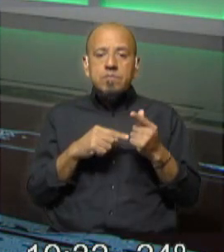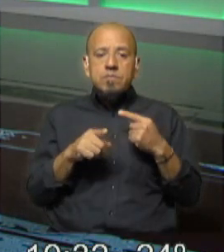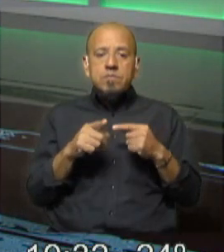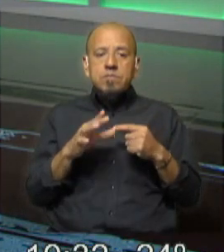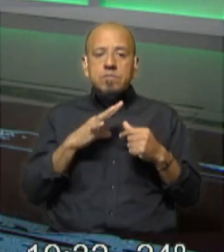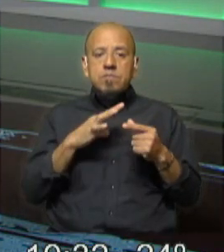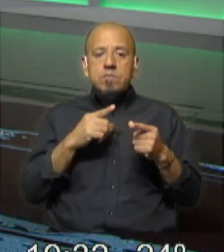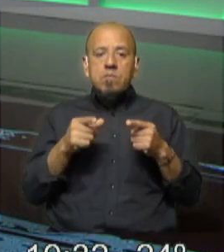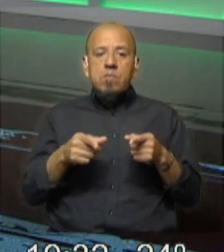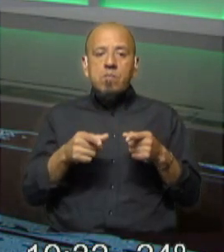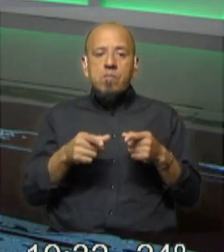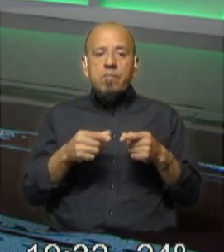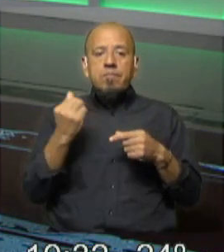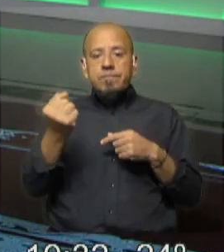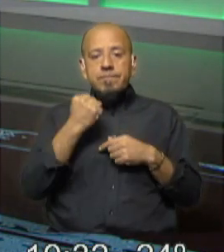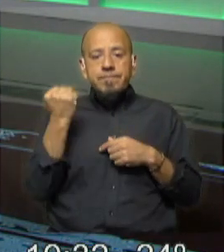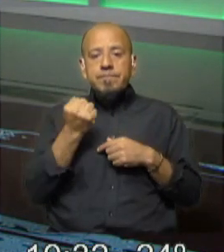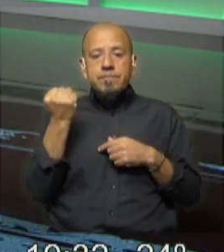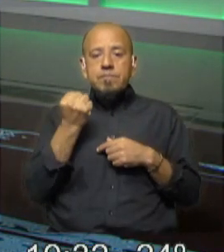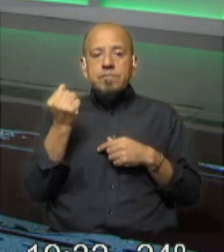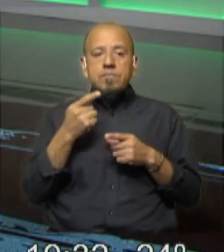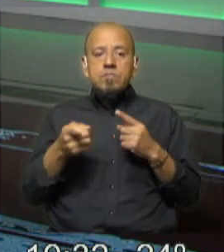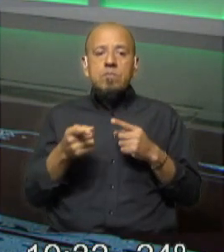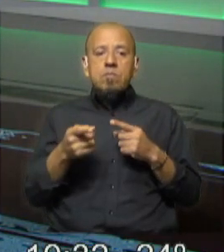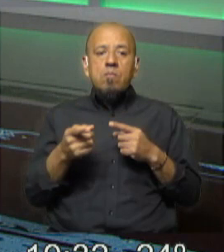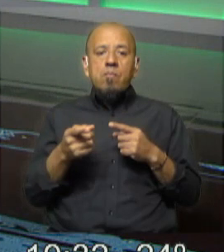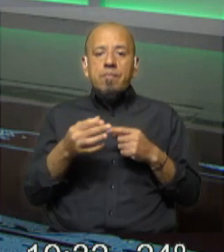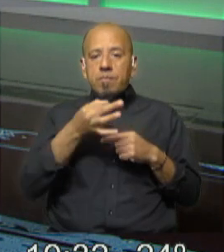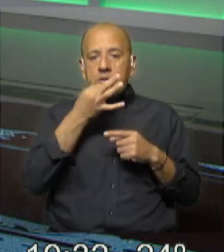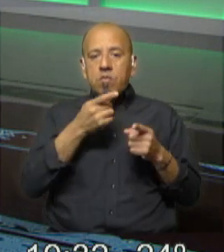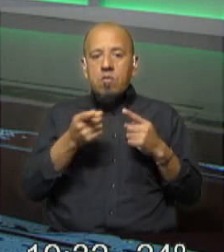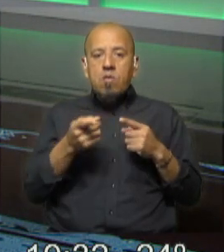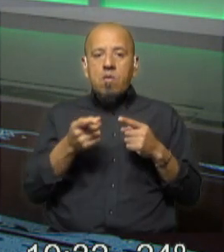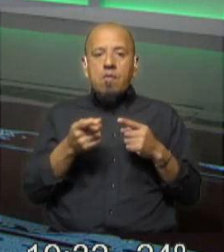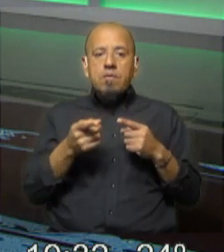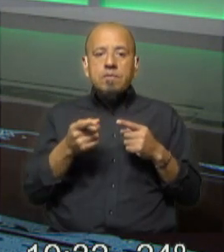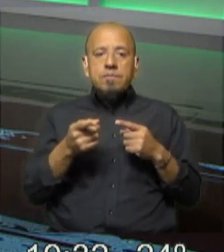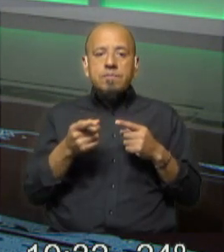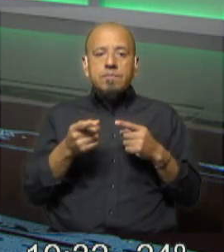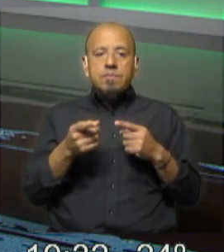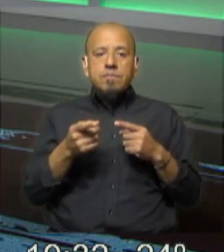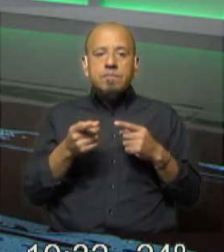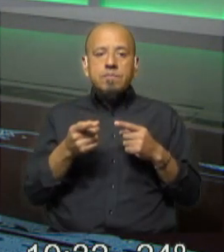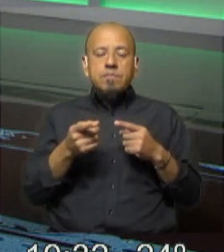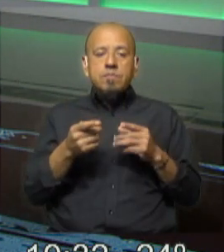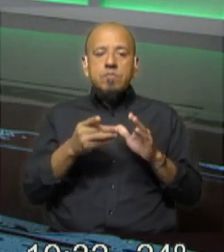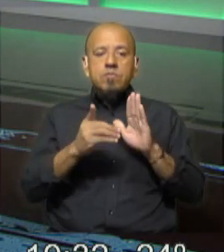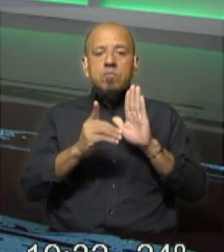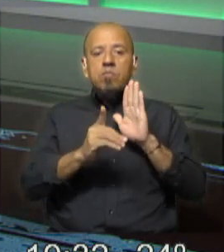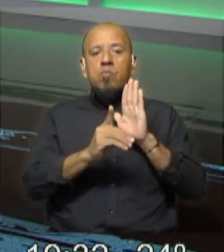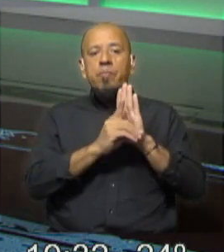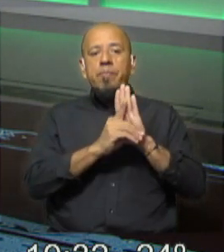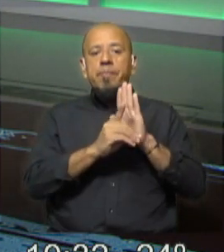caso y acá es importante y este dato es importante y lo habíamos manejado cuando habíamos dado los datos de 2022,